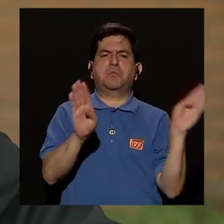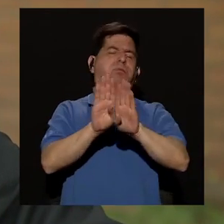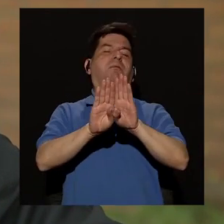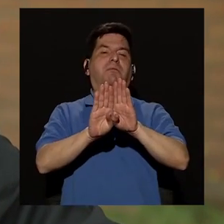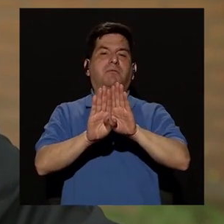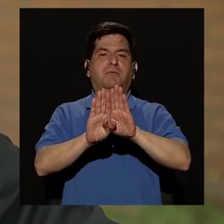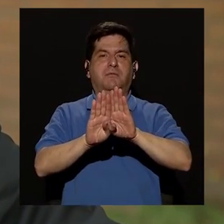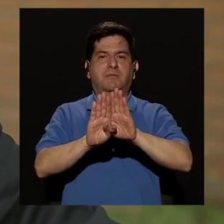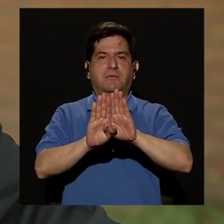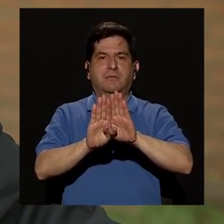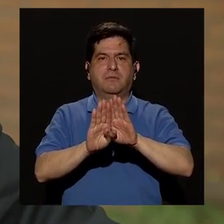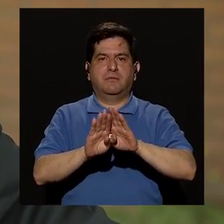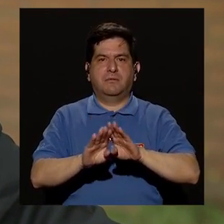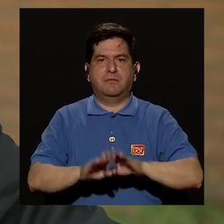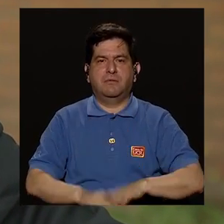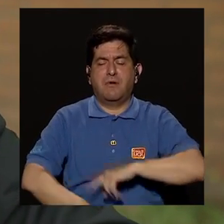cuarto